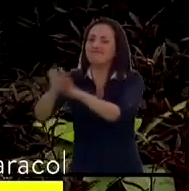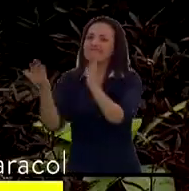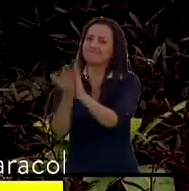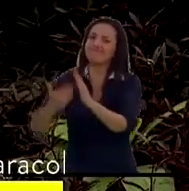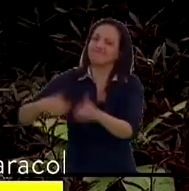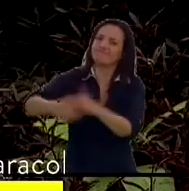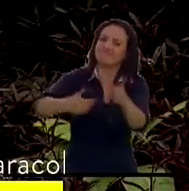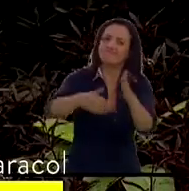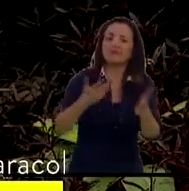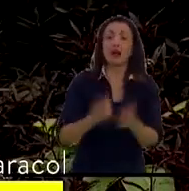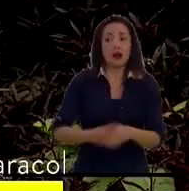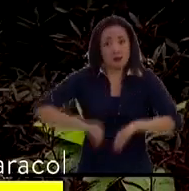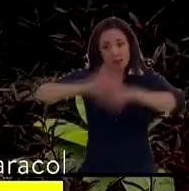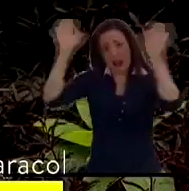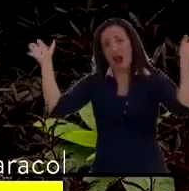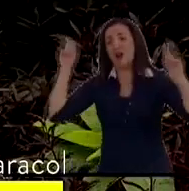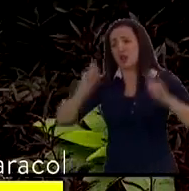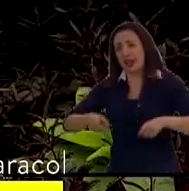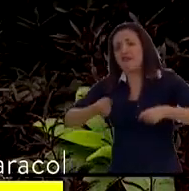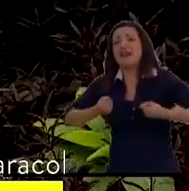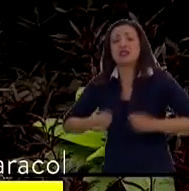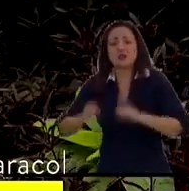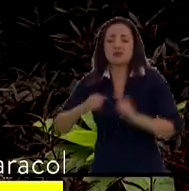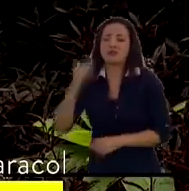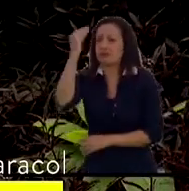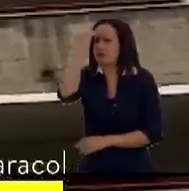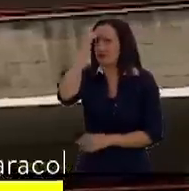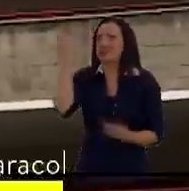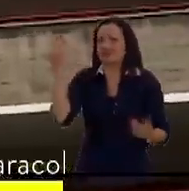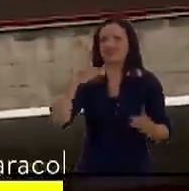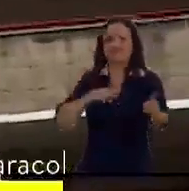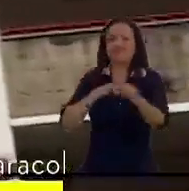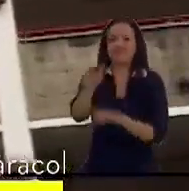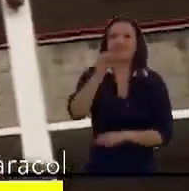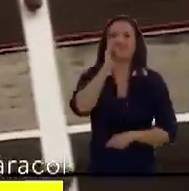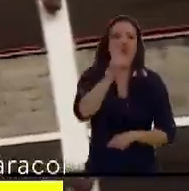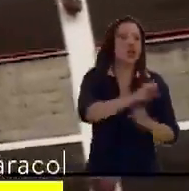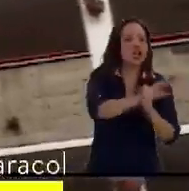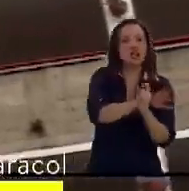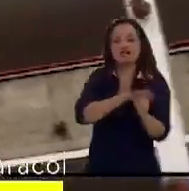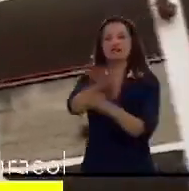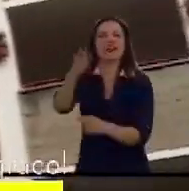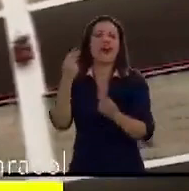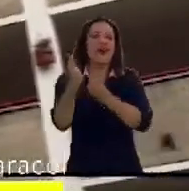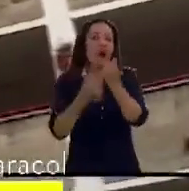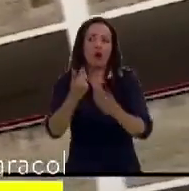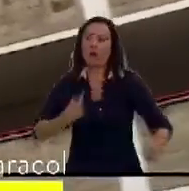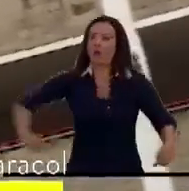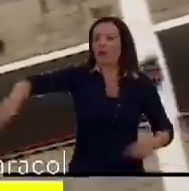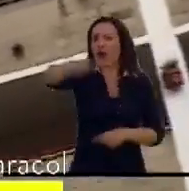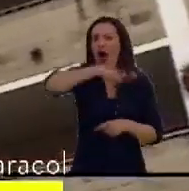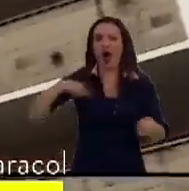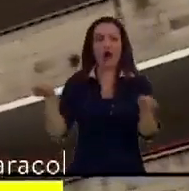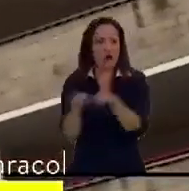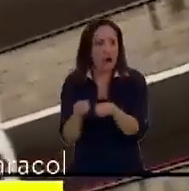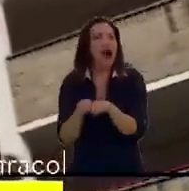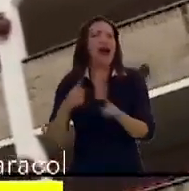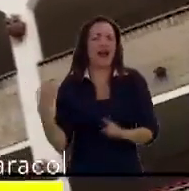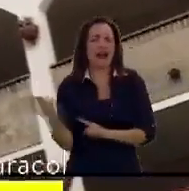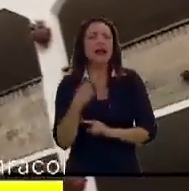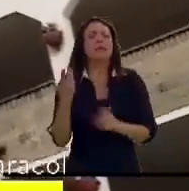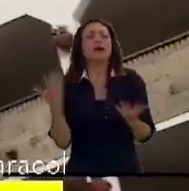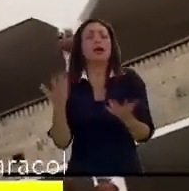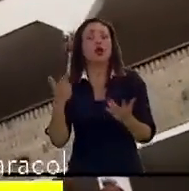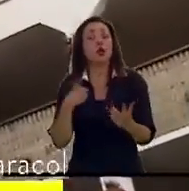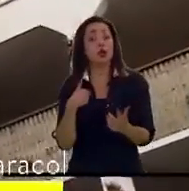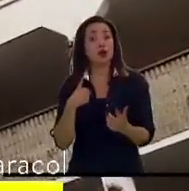Claro que sí, lógicamente. La economía es lo que primero sufrió el impacto y pues a todo el mundo. Pero lo que uno menos puede hacer